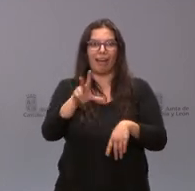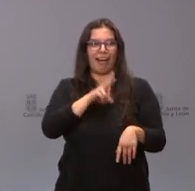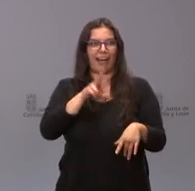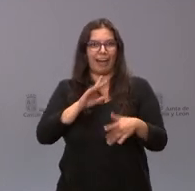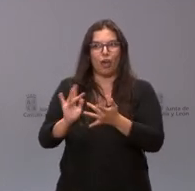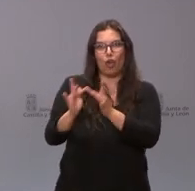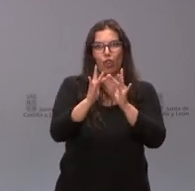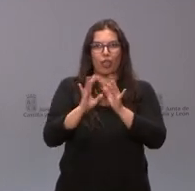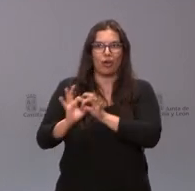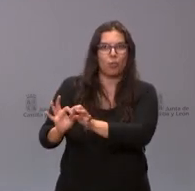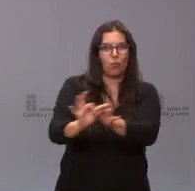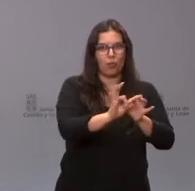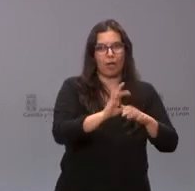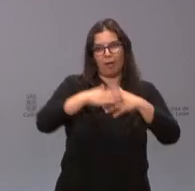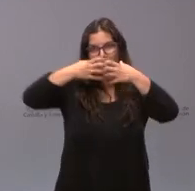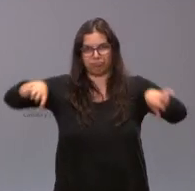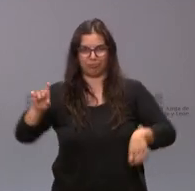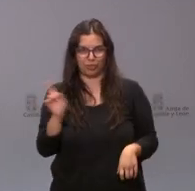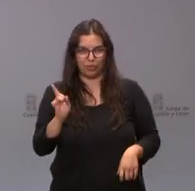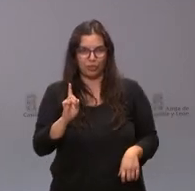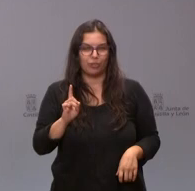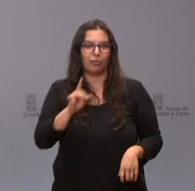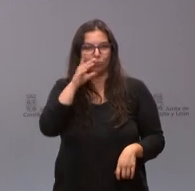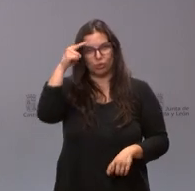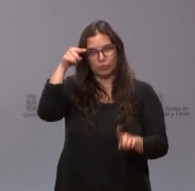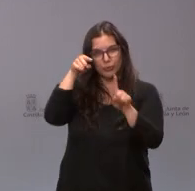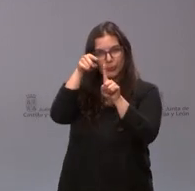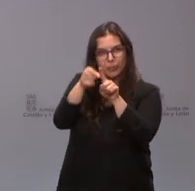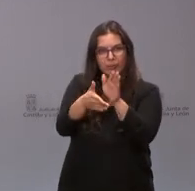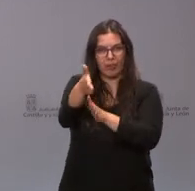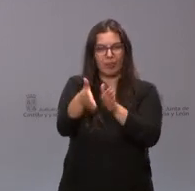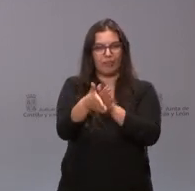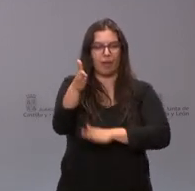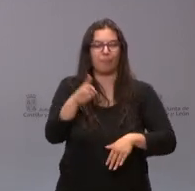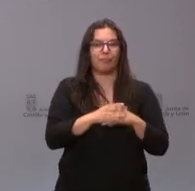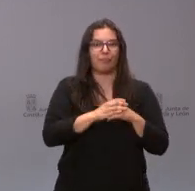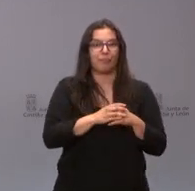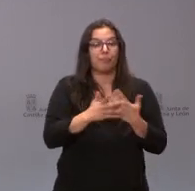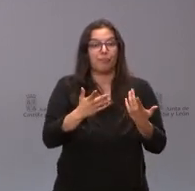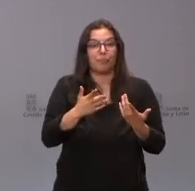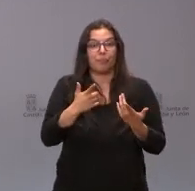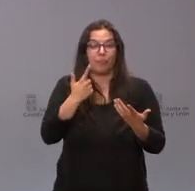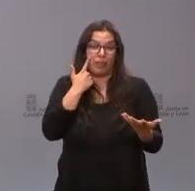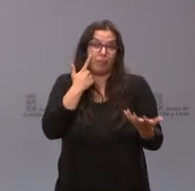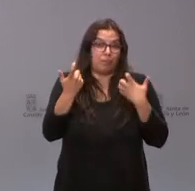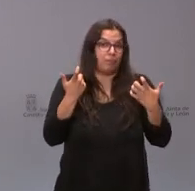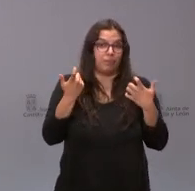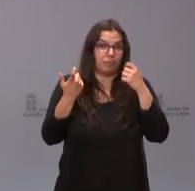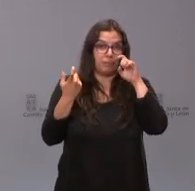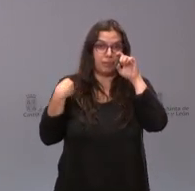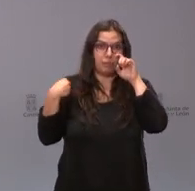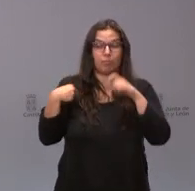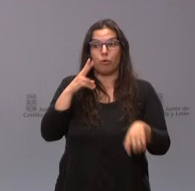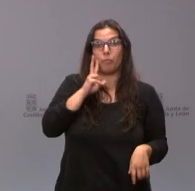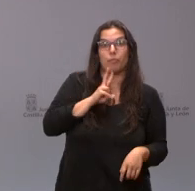para unir y nunca para dividir y esa es la dirección en la que estamos trabajando. Constata o contrasta claramente con lo que estamos